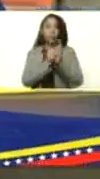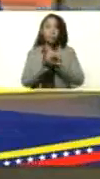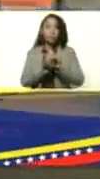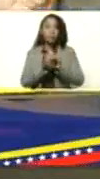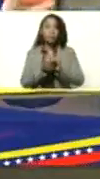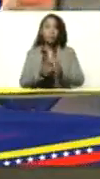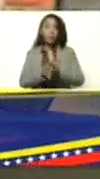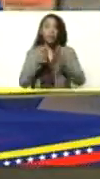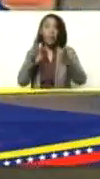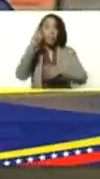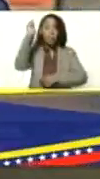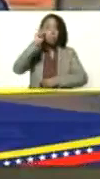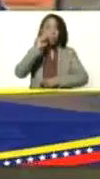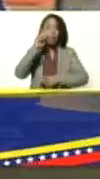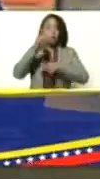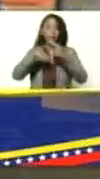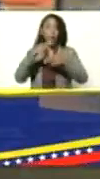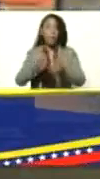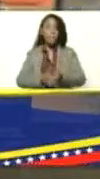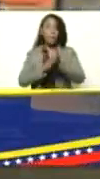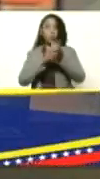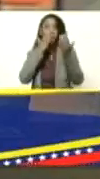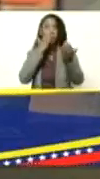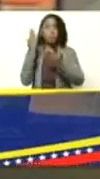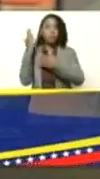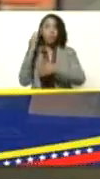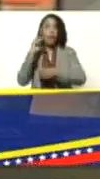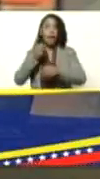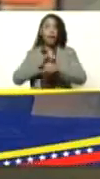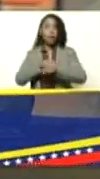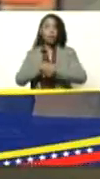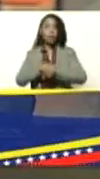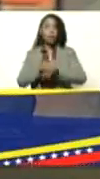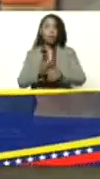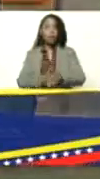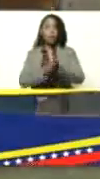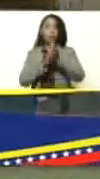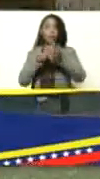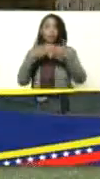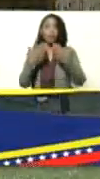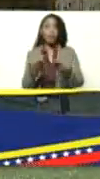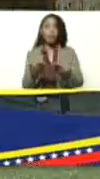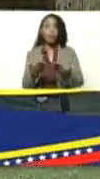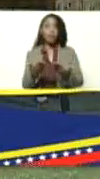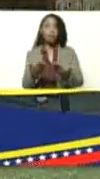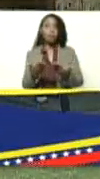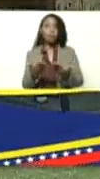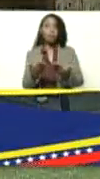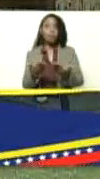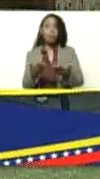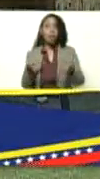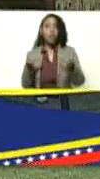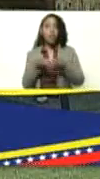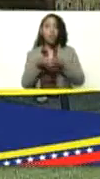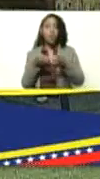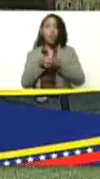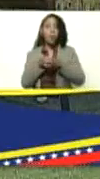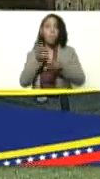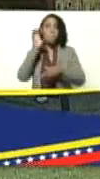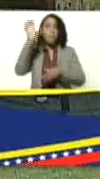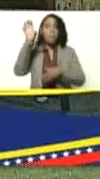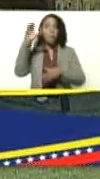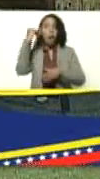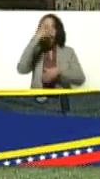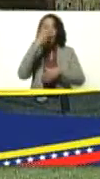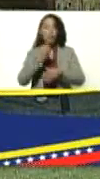gran diputado un gran líder bolivarianismo miren Héctor era el líder del bloque patriótico de la